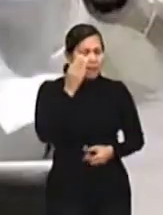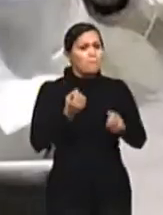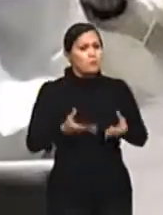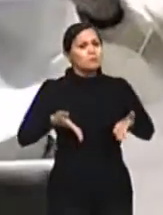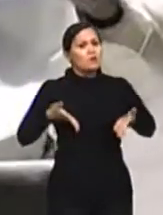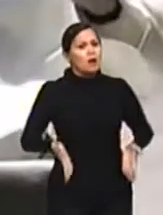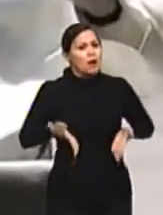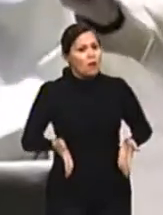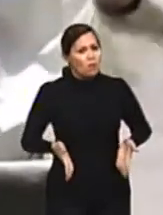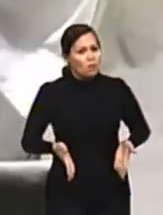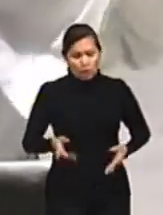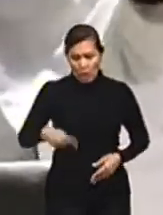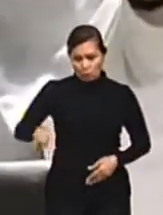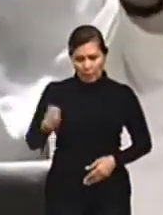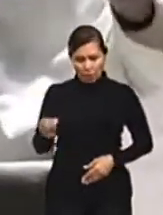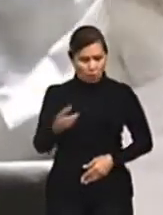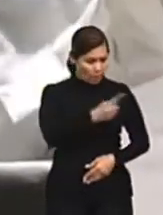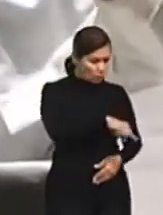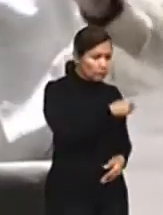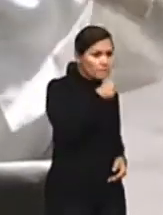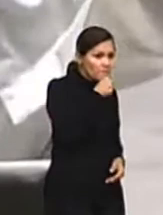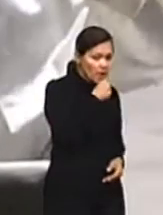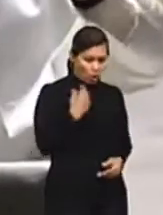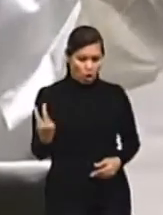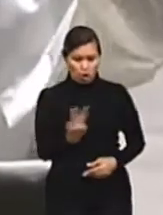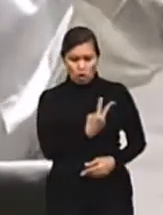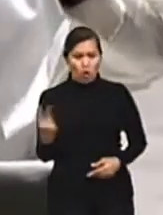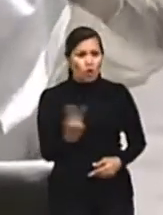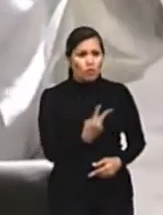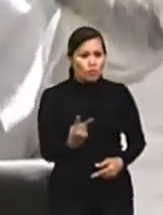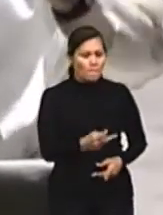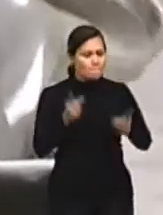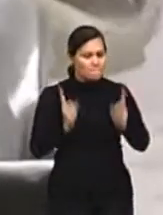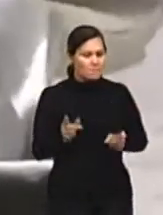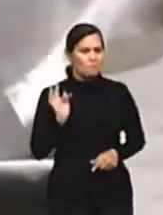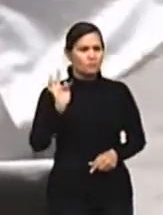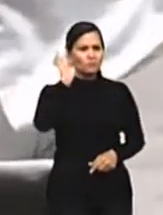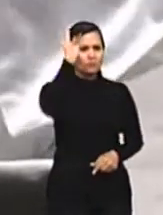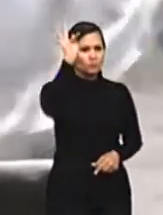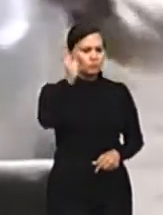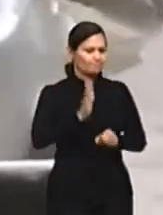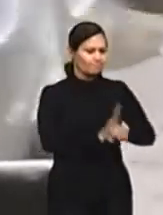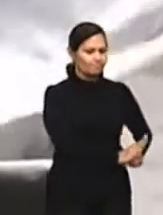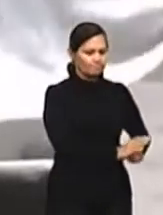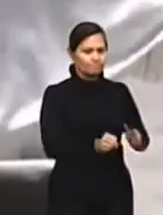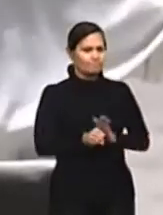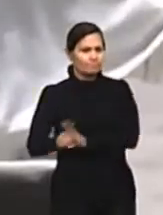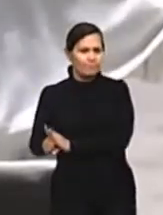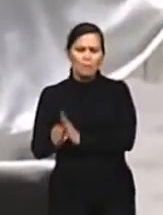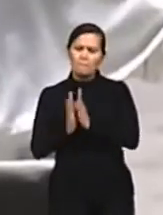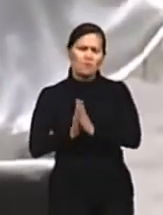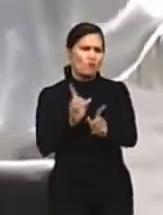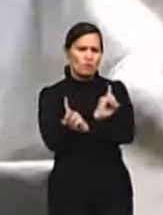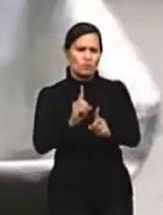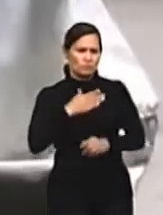ustedes, los jóvenes y los ancianos, están condenados al mismo destino, exclusión. No se dejen